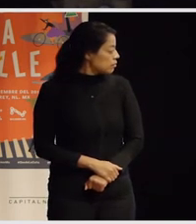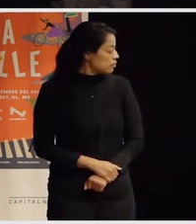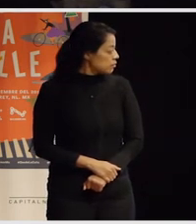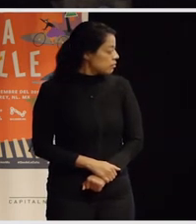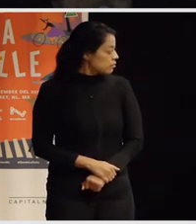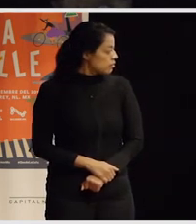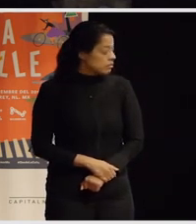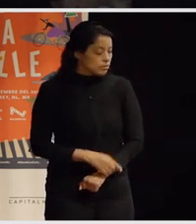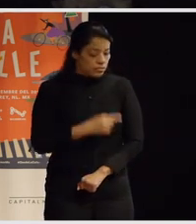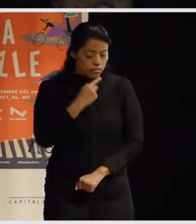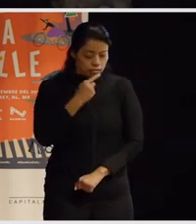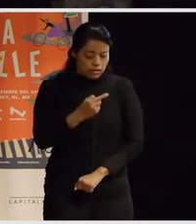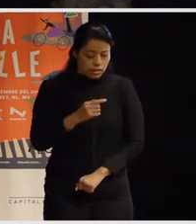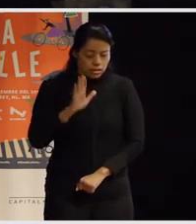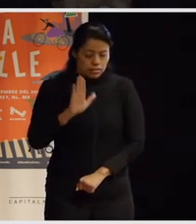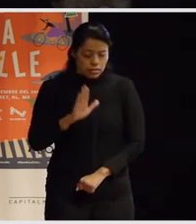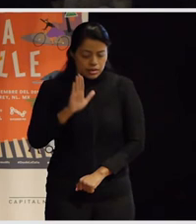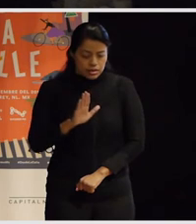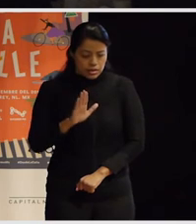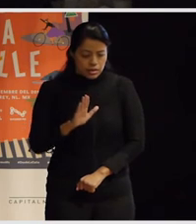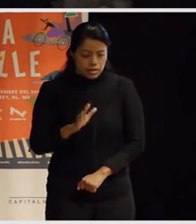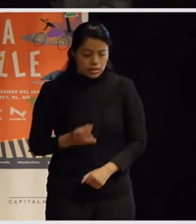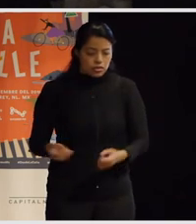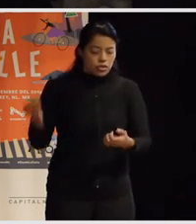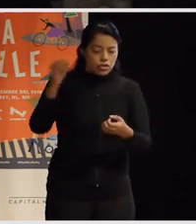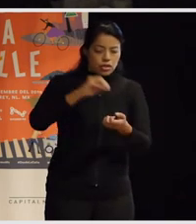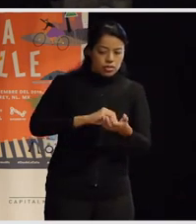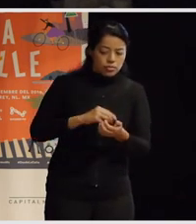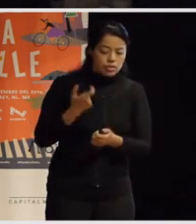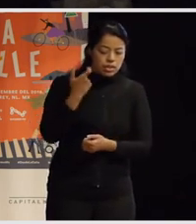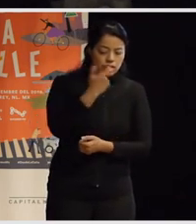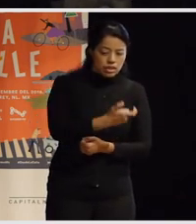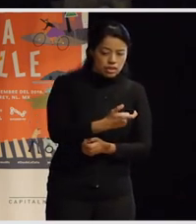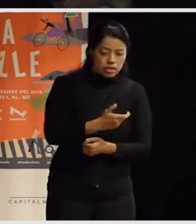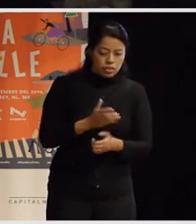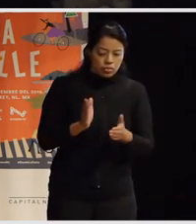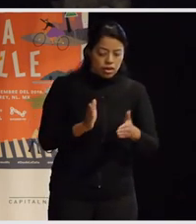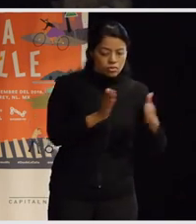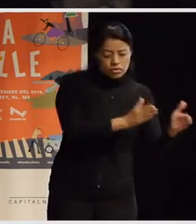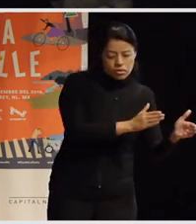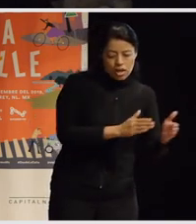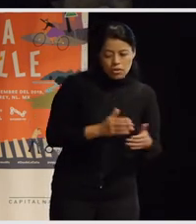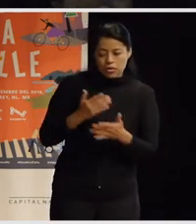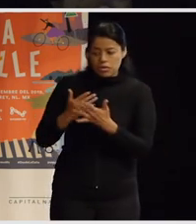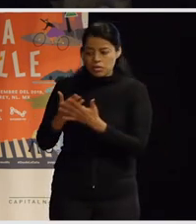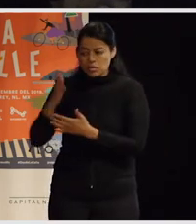decían sobre pareciera que toda la apuesta del dinero va hacia un lado y nuestras esperanzas hacia otro